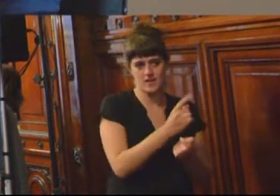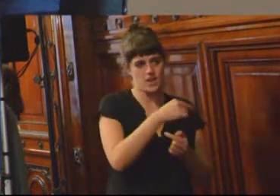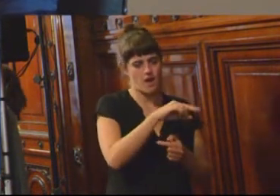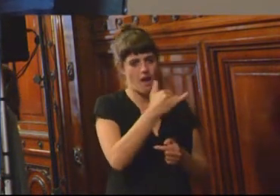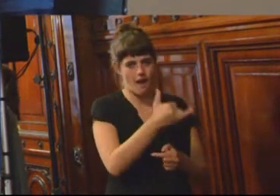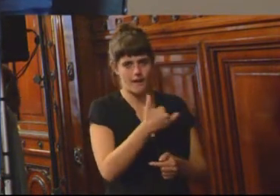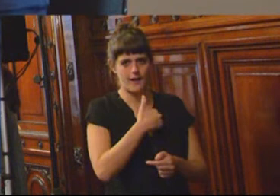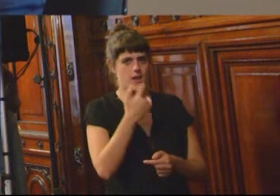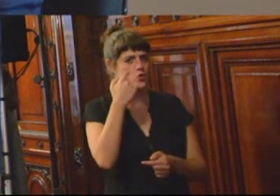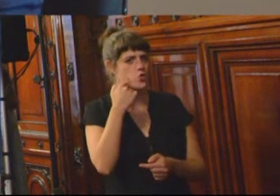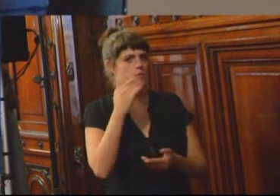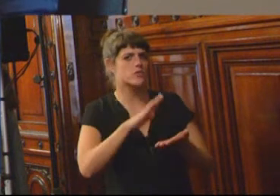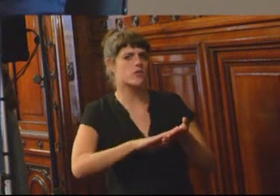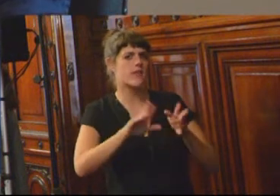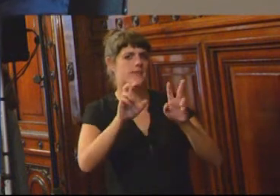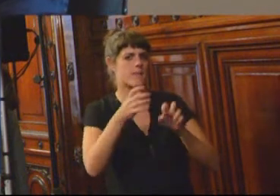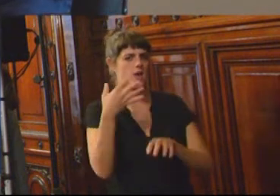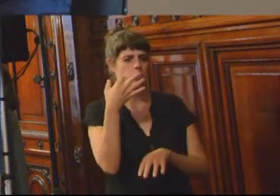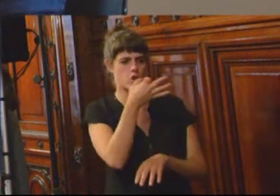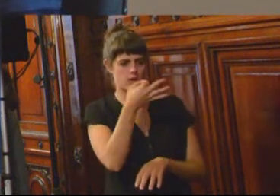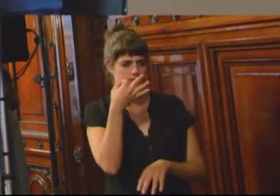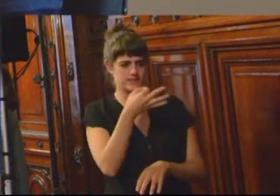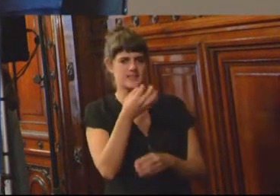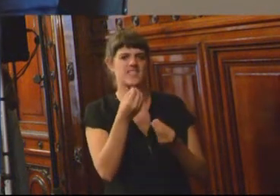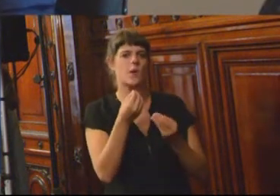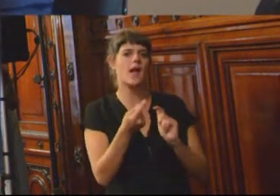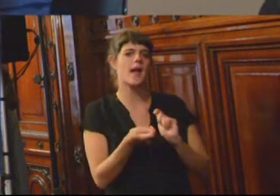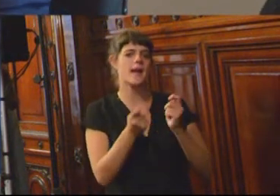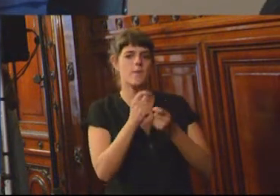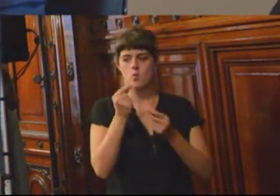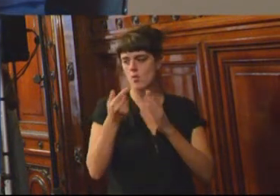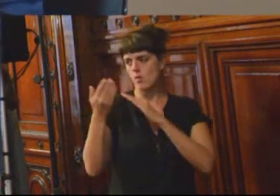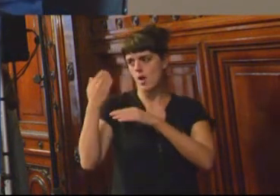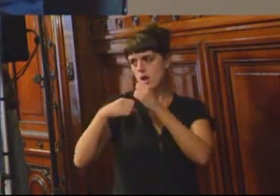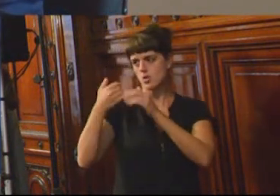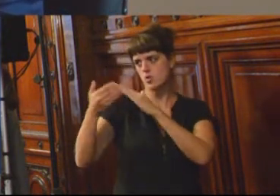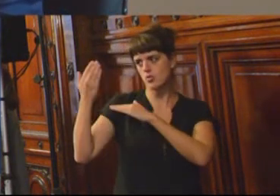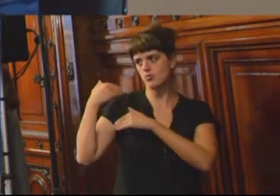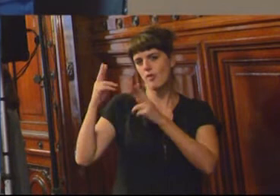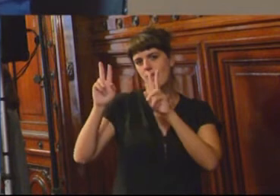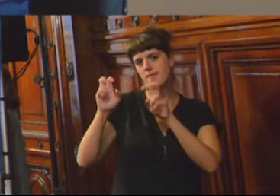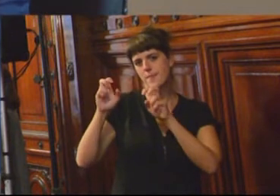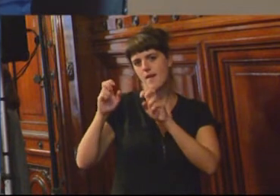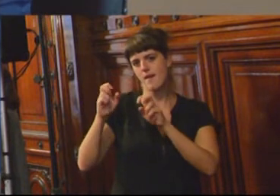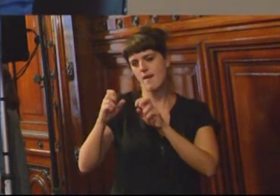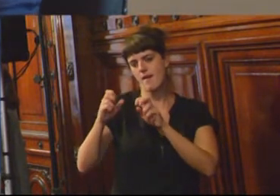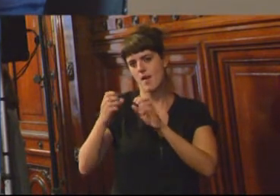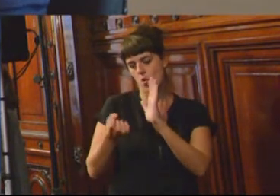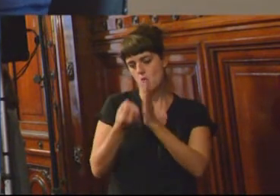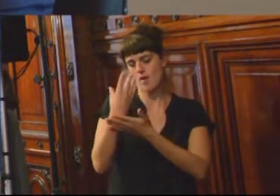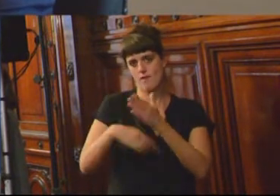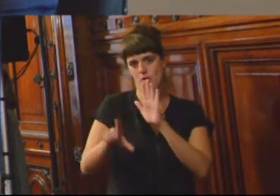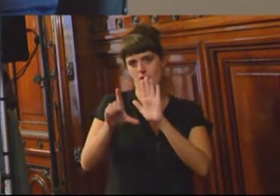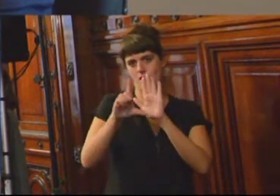las drogas y el cambio que ha habido hace unos años sobre legalizando este para uso